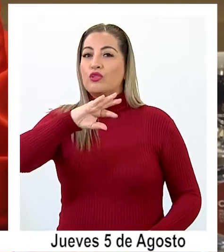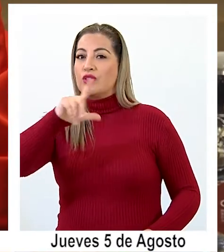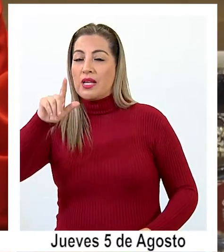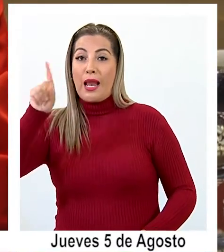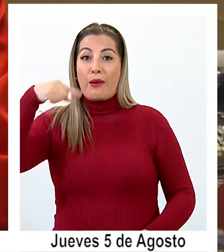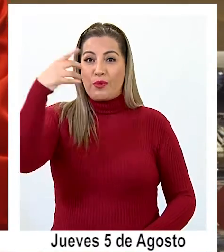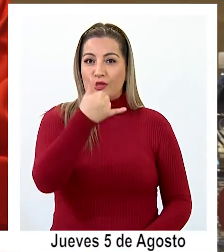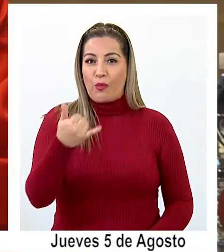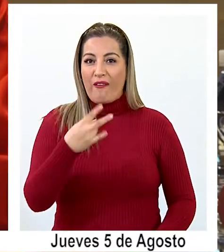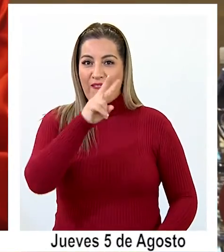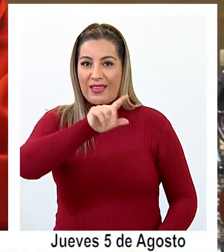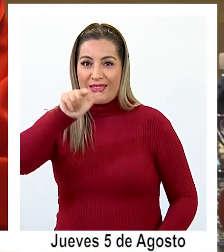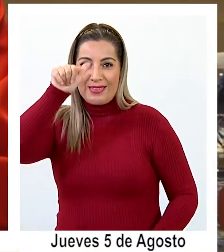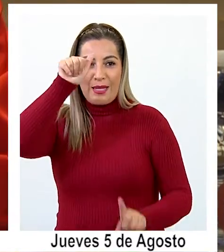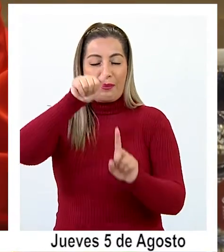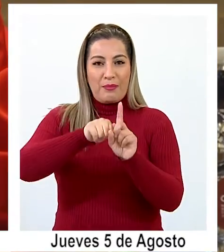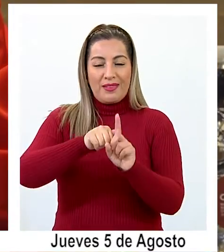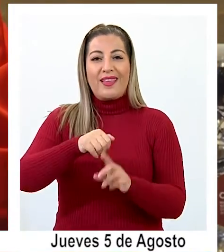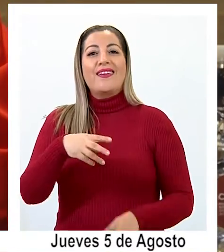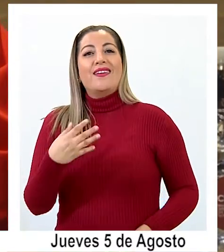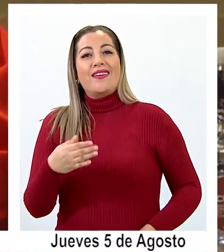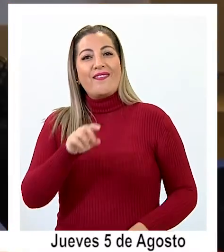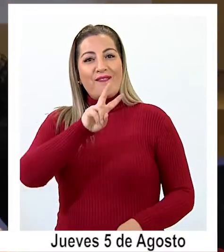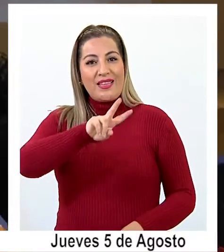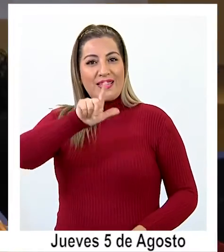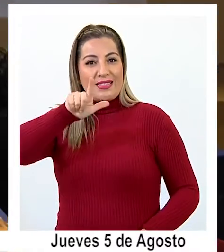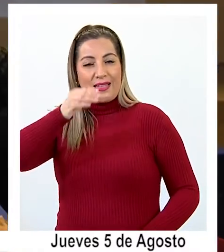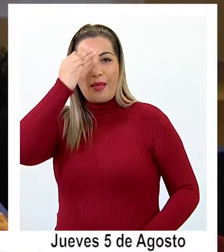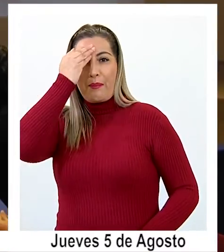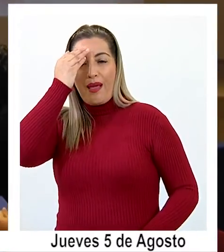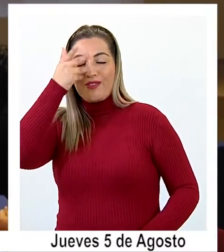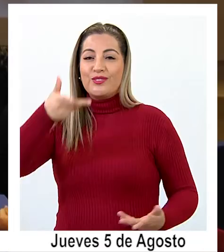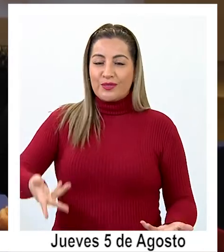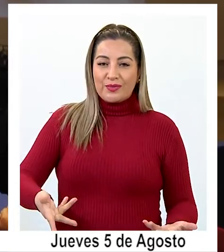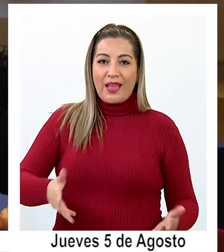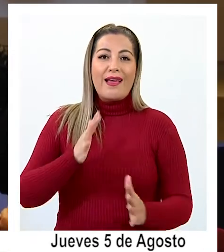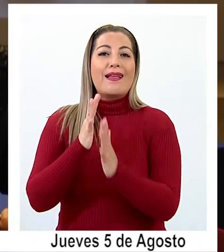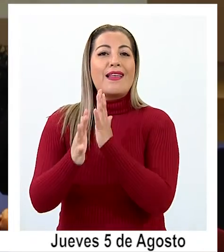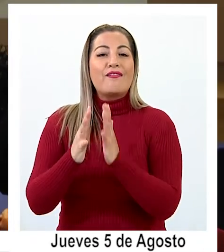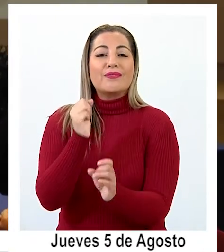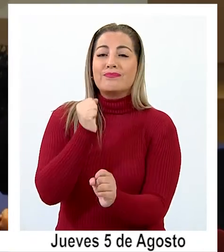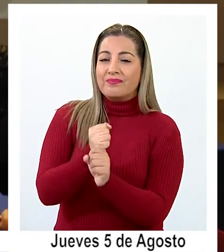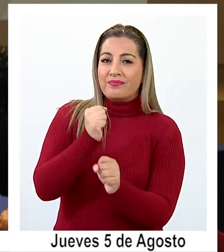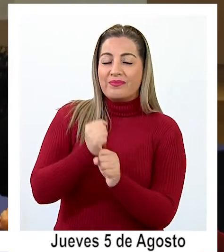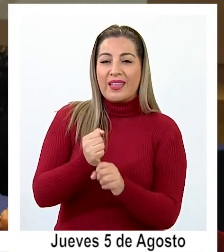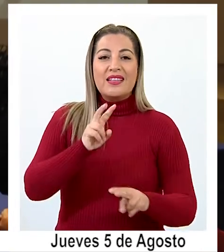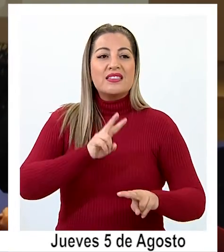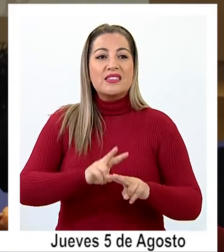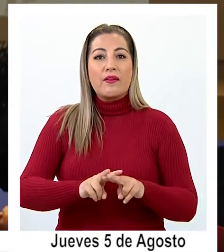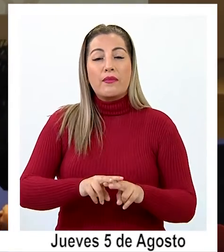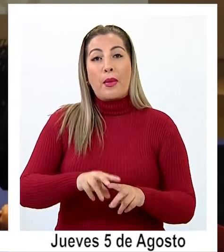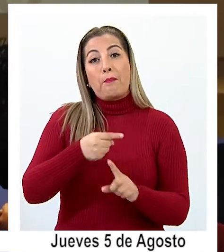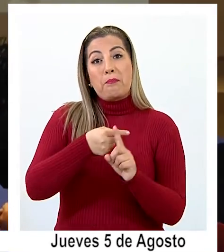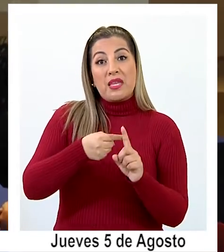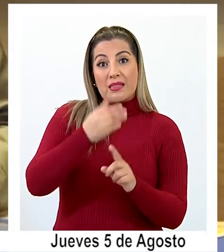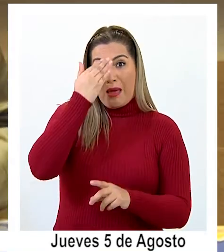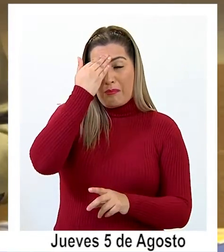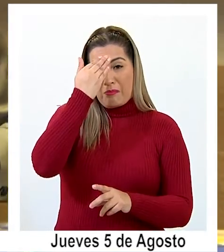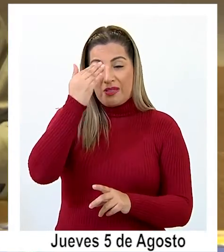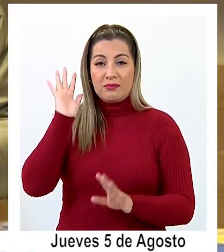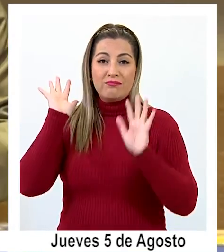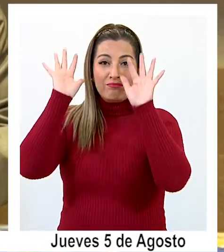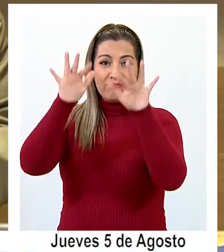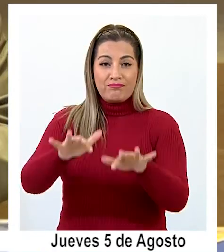próximo jueves 26 y viernes 27 de agosto. La feria laboral será semipresencial en el